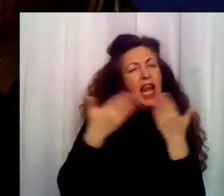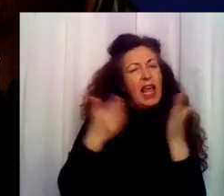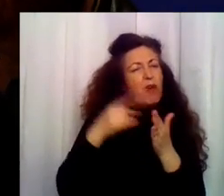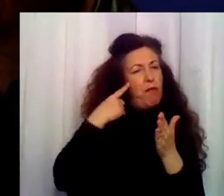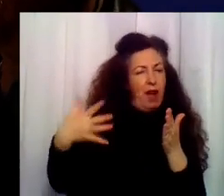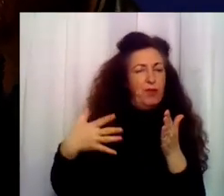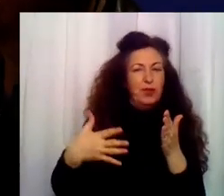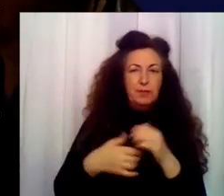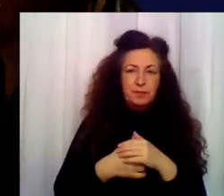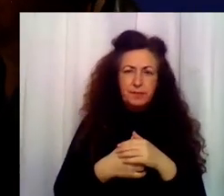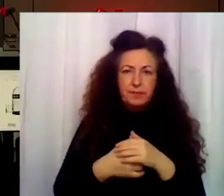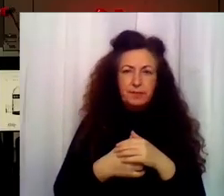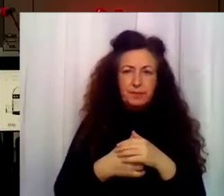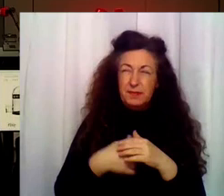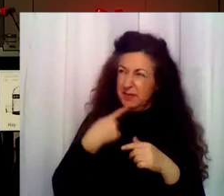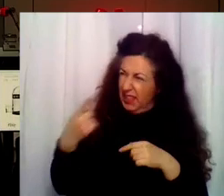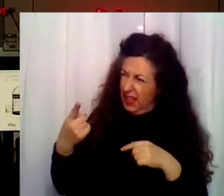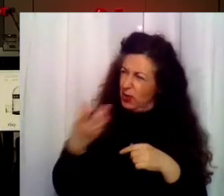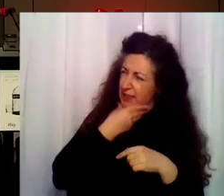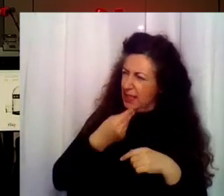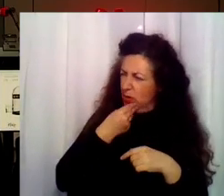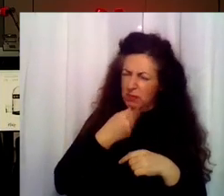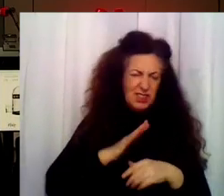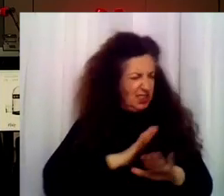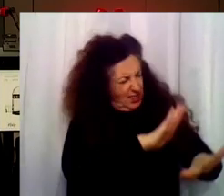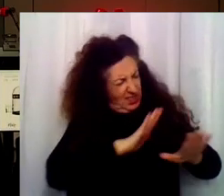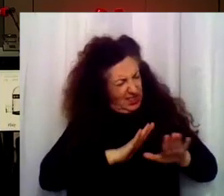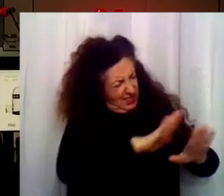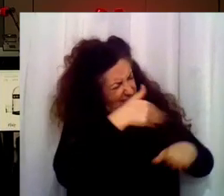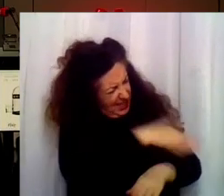Sí, te dije que estás muy guapa. No te arrimes, que estés suave. Sí.